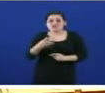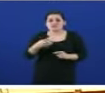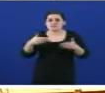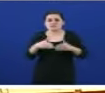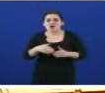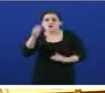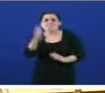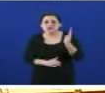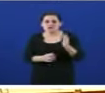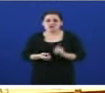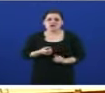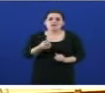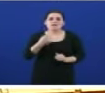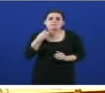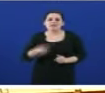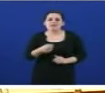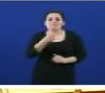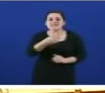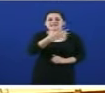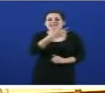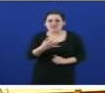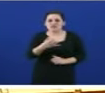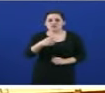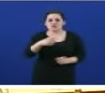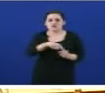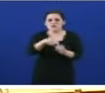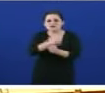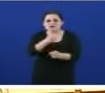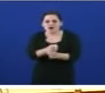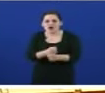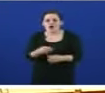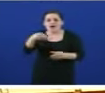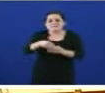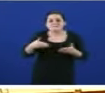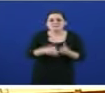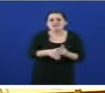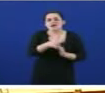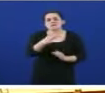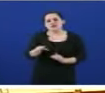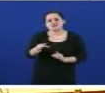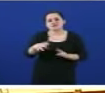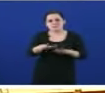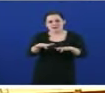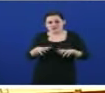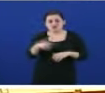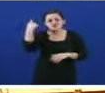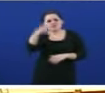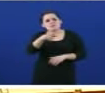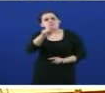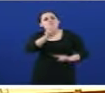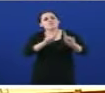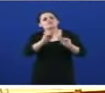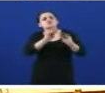e perdemos 1.500 postos de traballo na pesca e no marisqueo. Se a xeica preocupación do seu goberno é outra, a